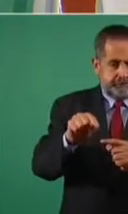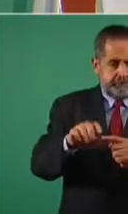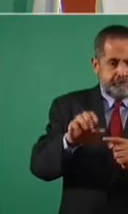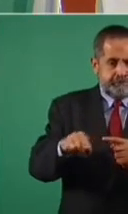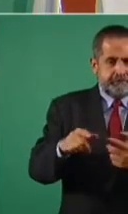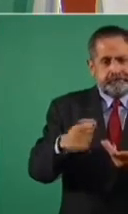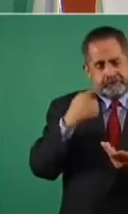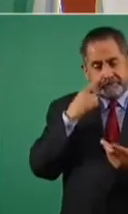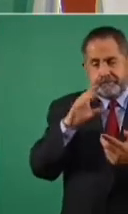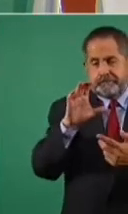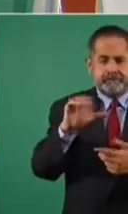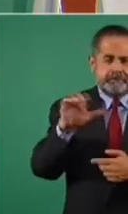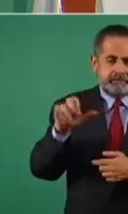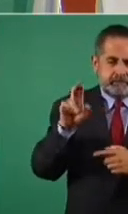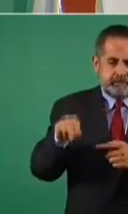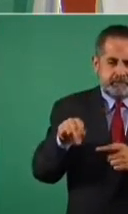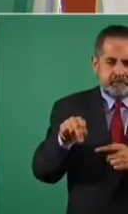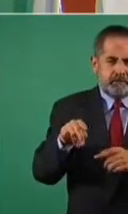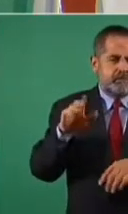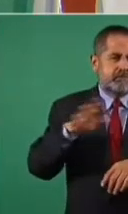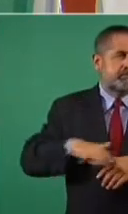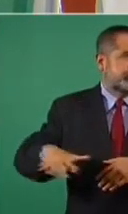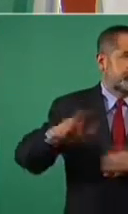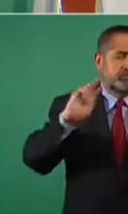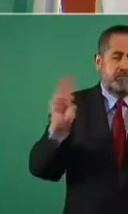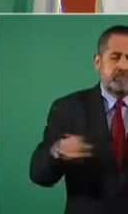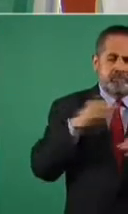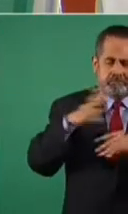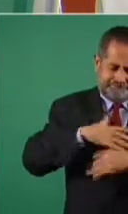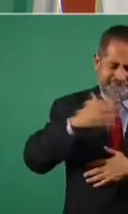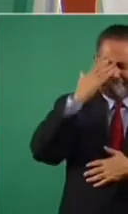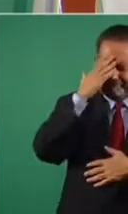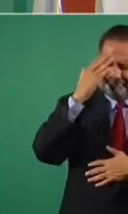porque Cancún es lo más conocido en el mundo.